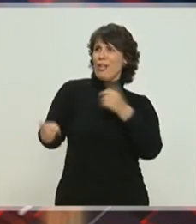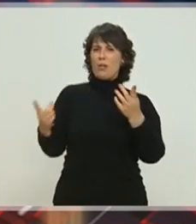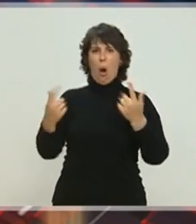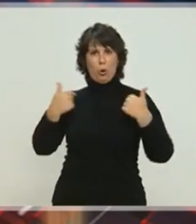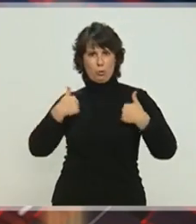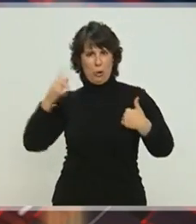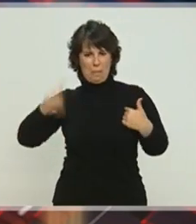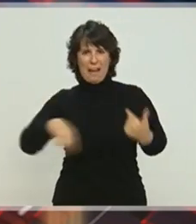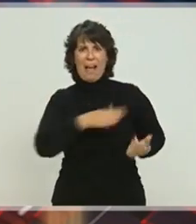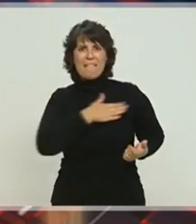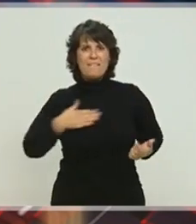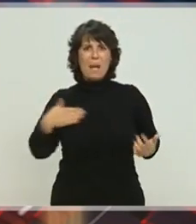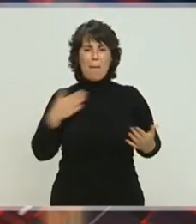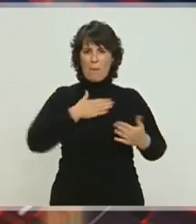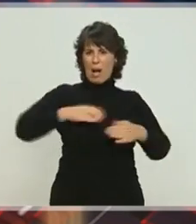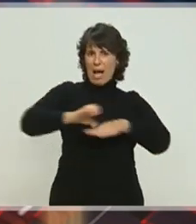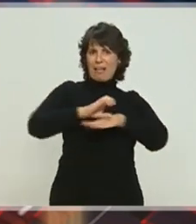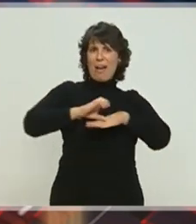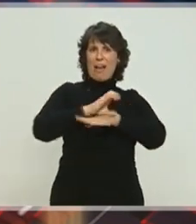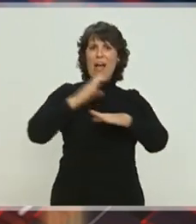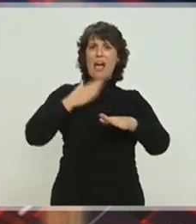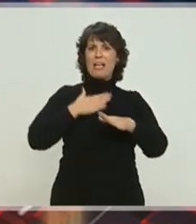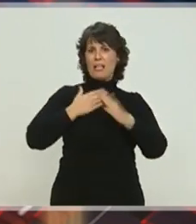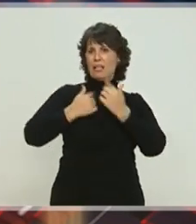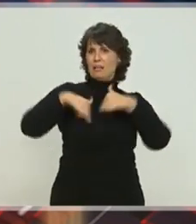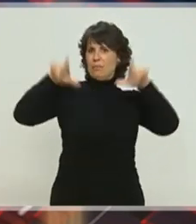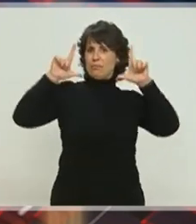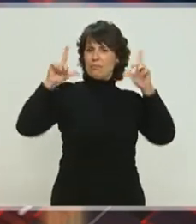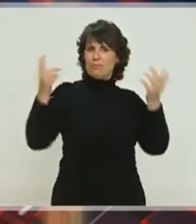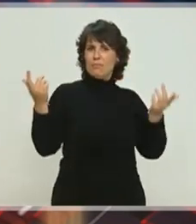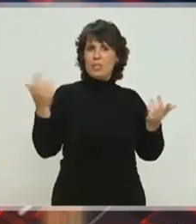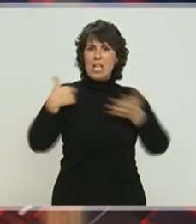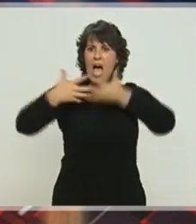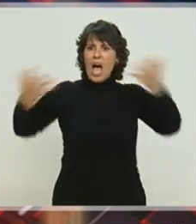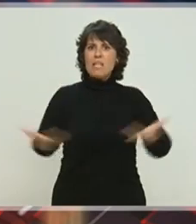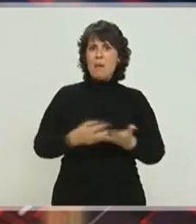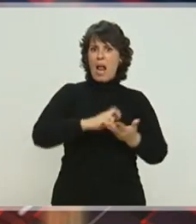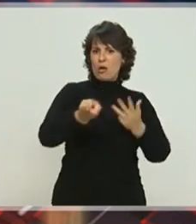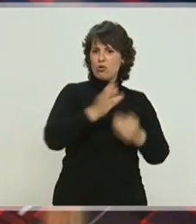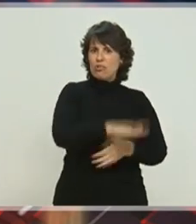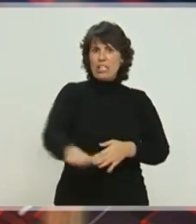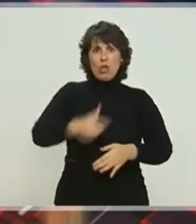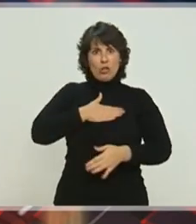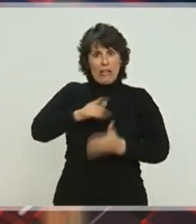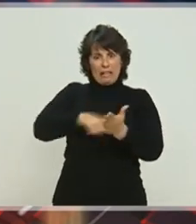quiero ser embajador y también quiero tener mi carrera y sobresalir y animar a los otros niños a que estudien.